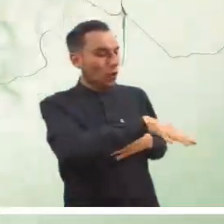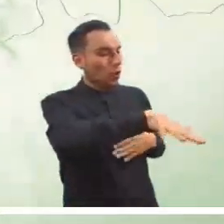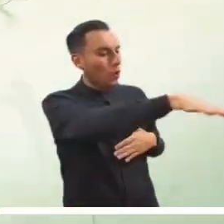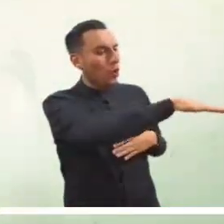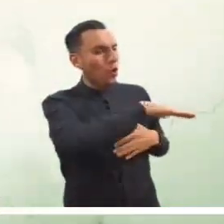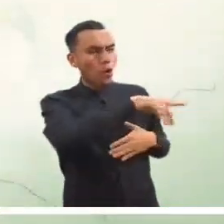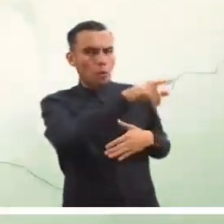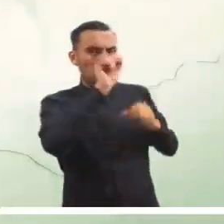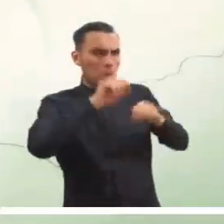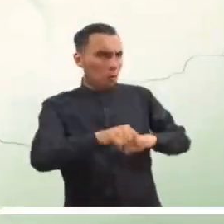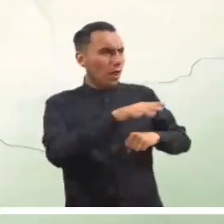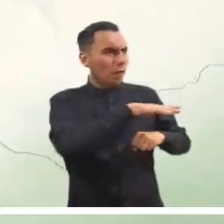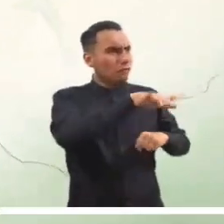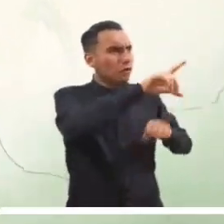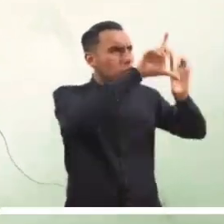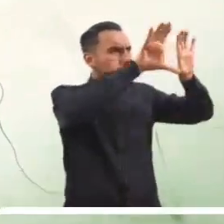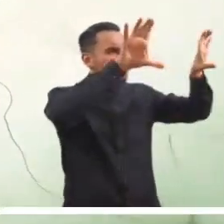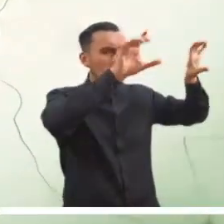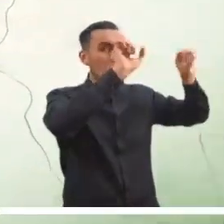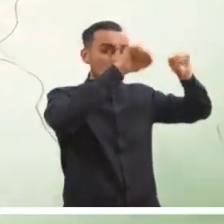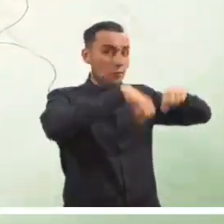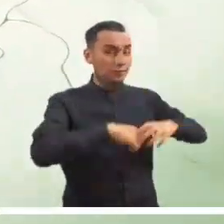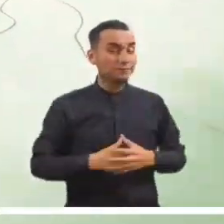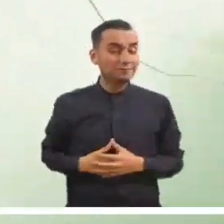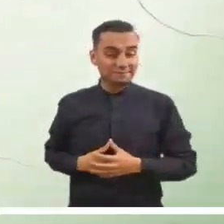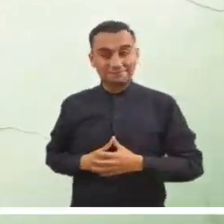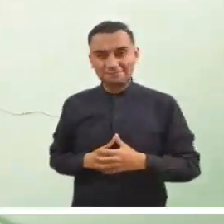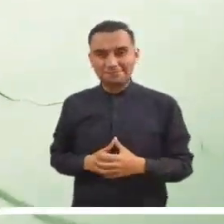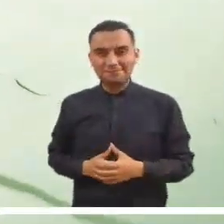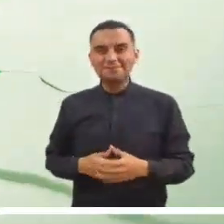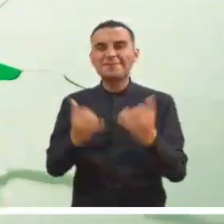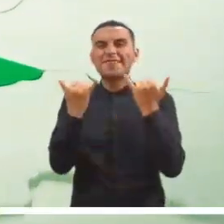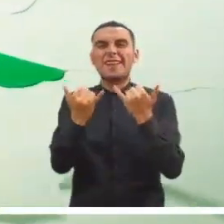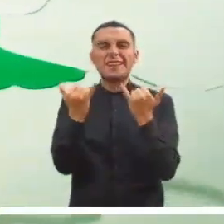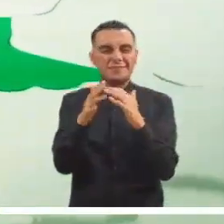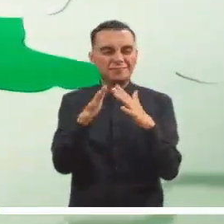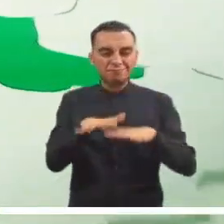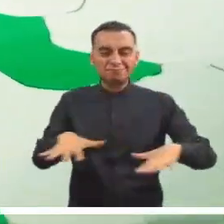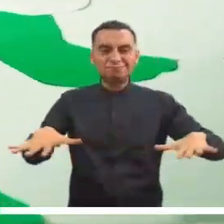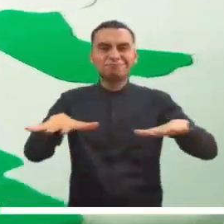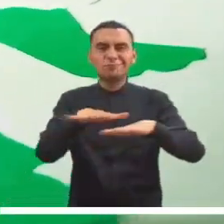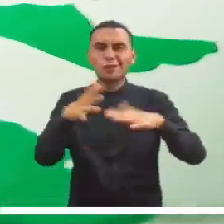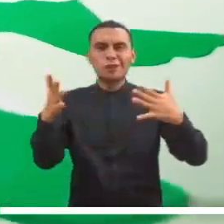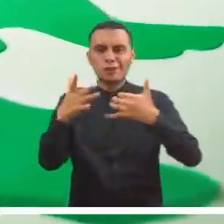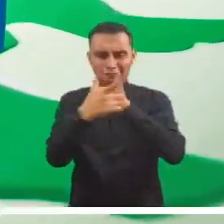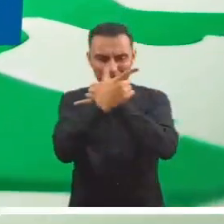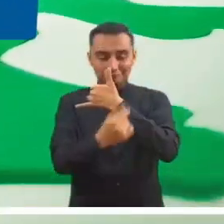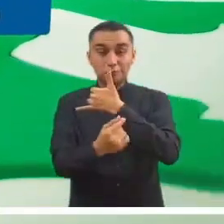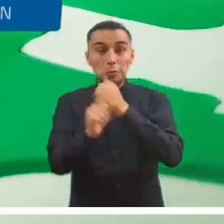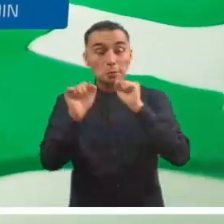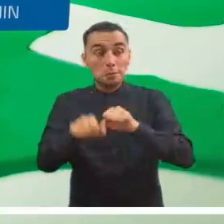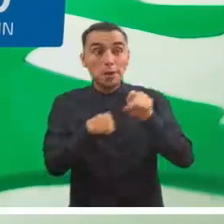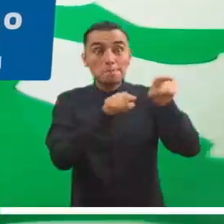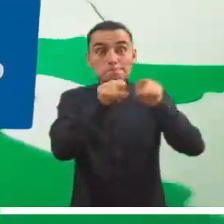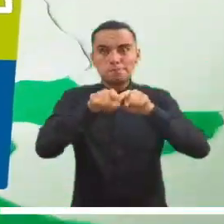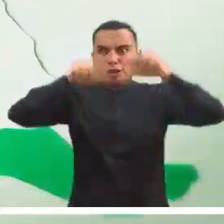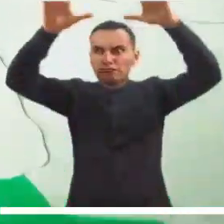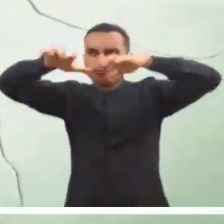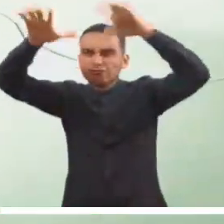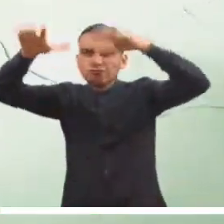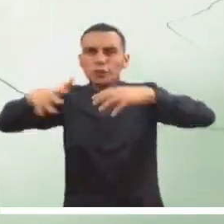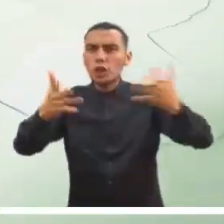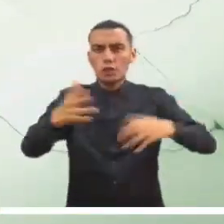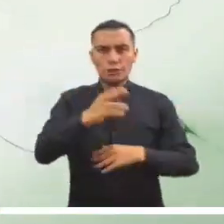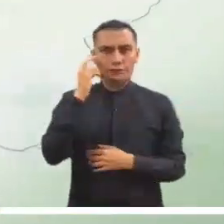En el litoral pacífico el tiempo seco dominará las primeras horas del domingo, aunque se advierten lluvias sectorizadas en Nariño.